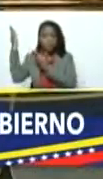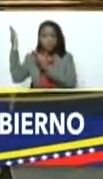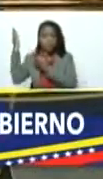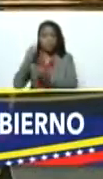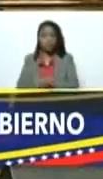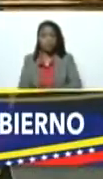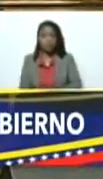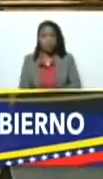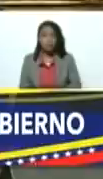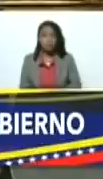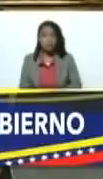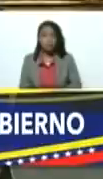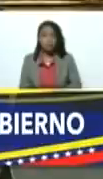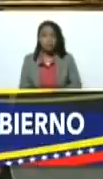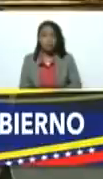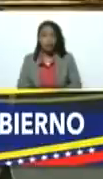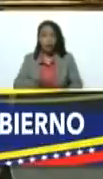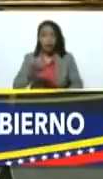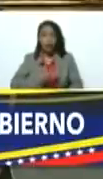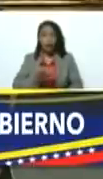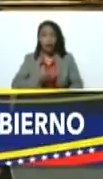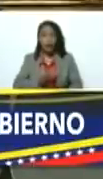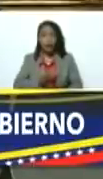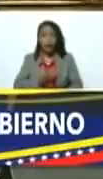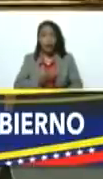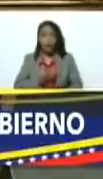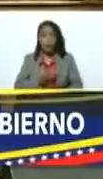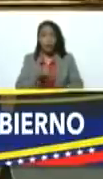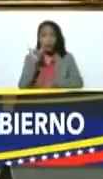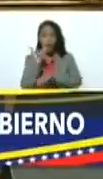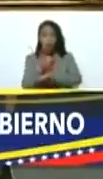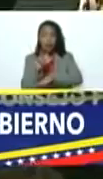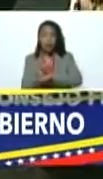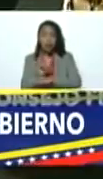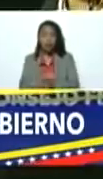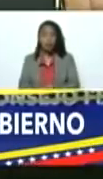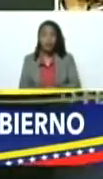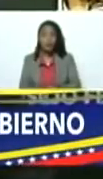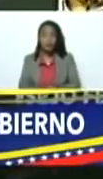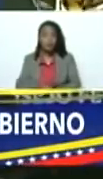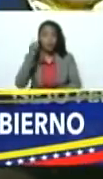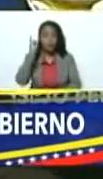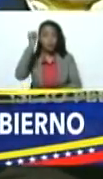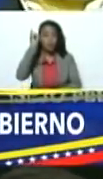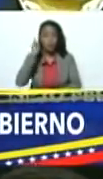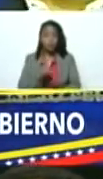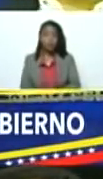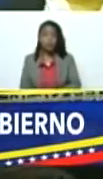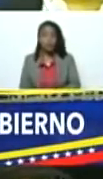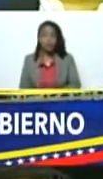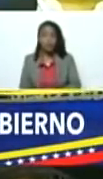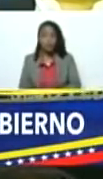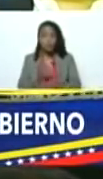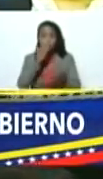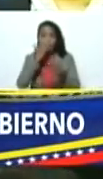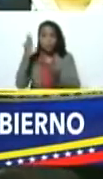El alcalde de San Felipe, Yaracuy, Roger Daza,